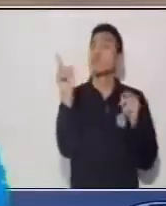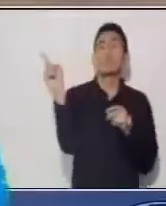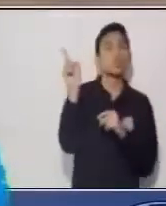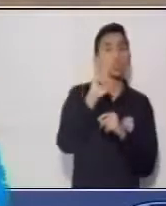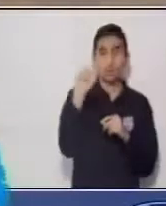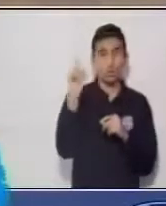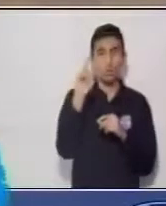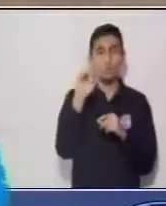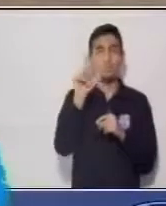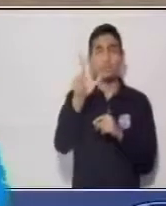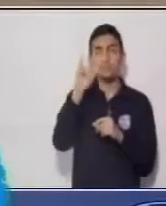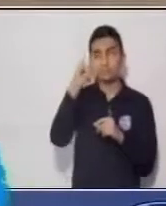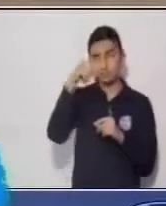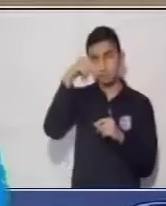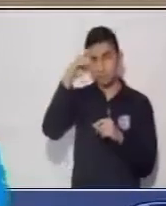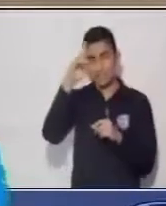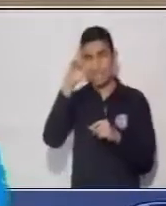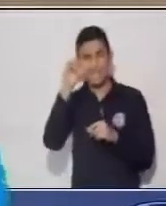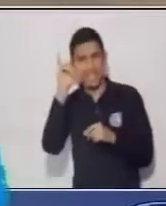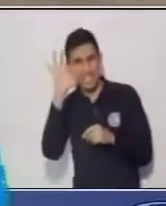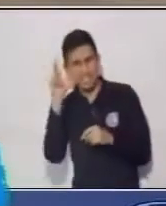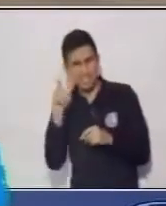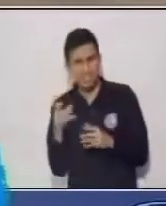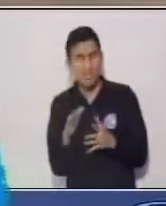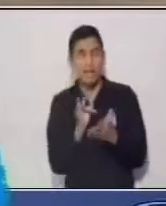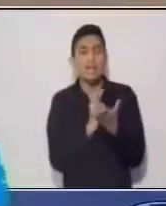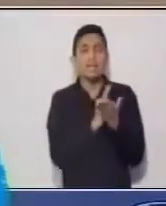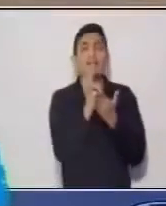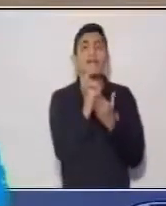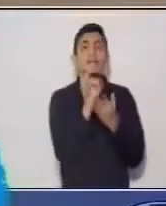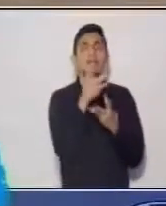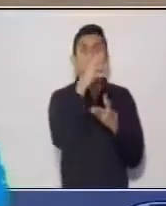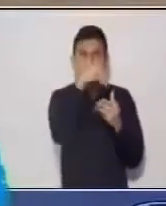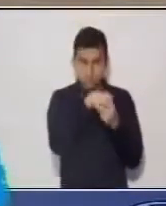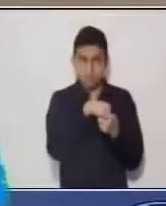en textos narrativos, que tengan